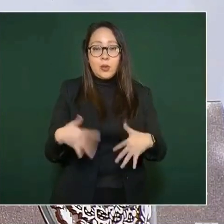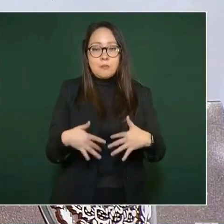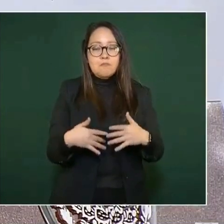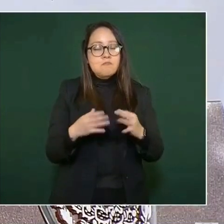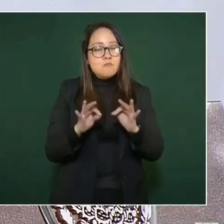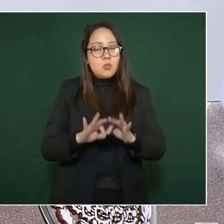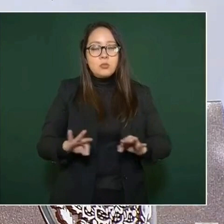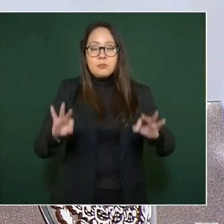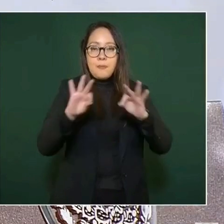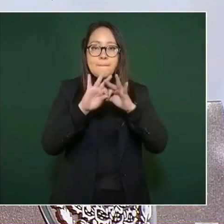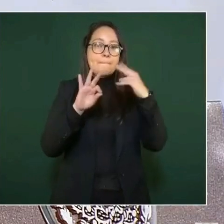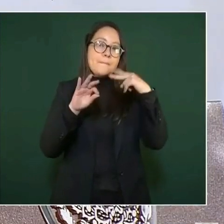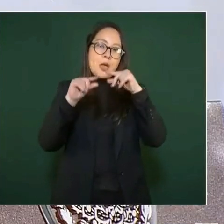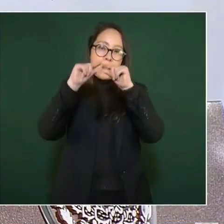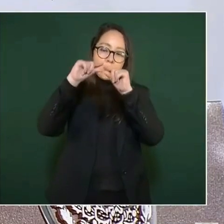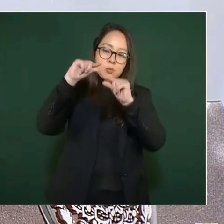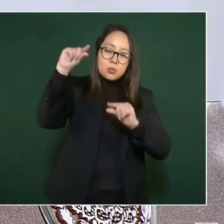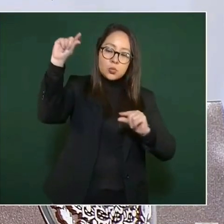Veracruz.